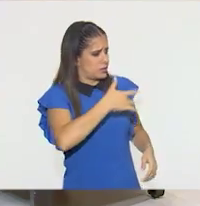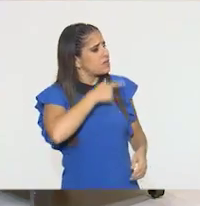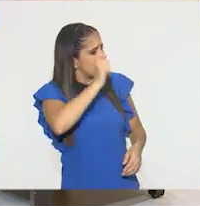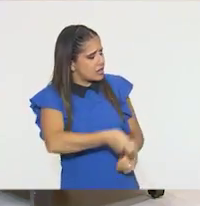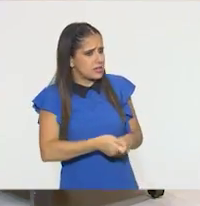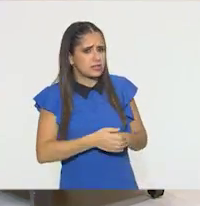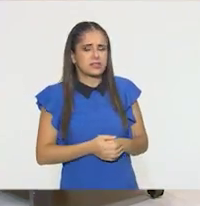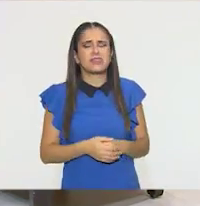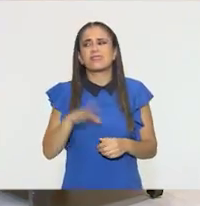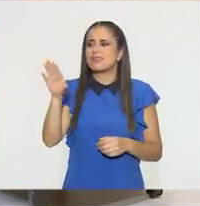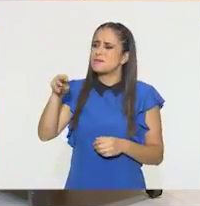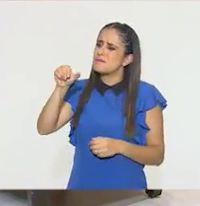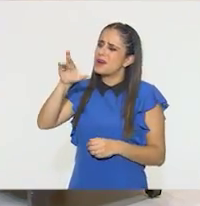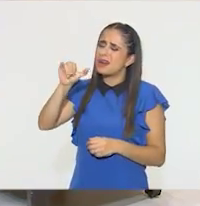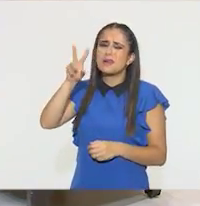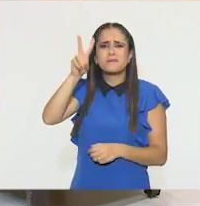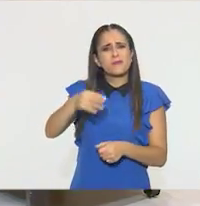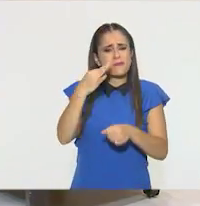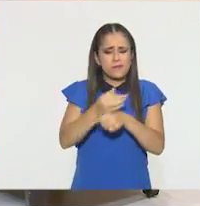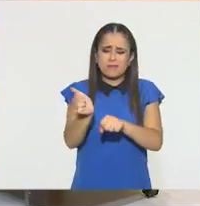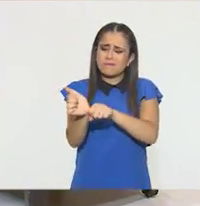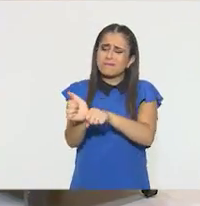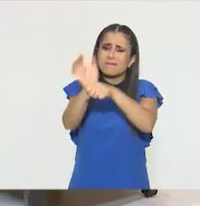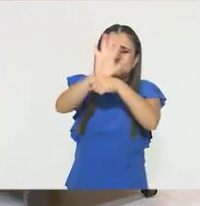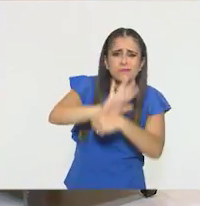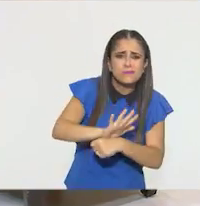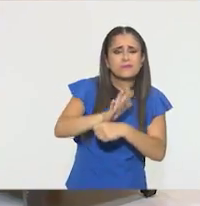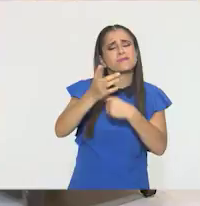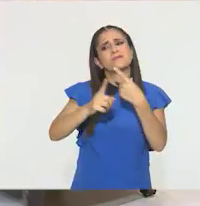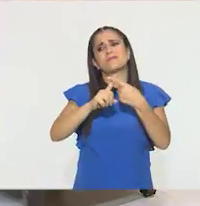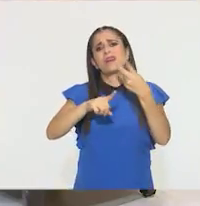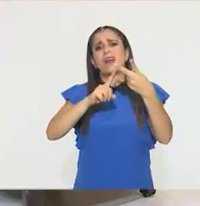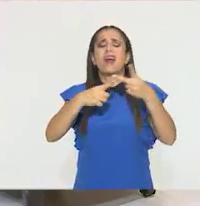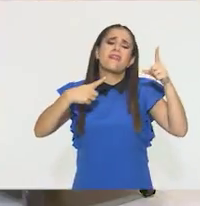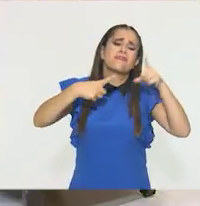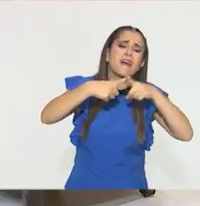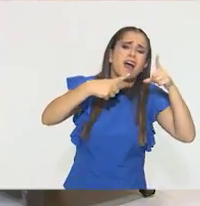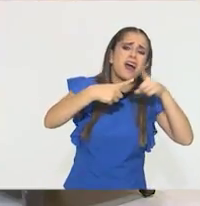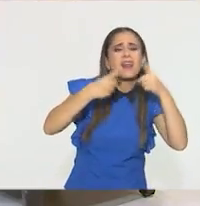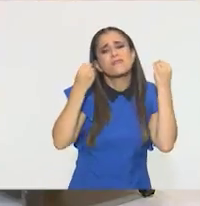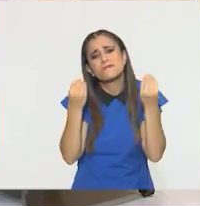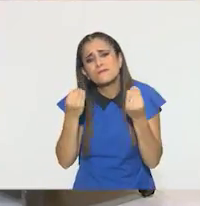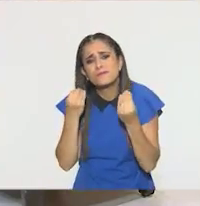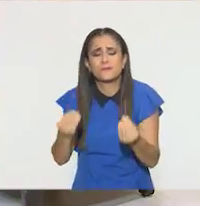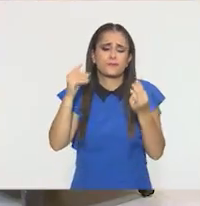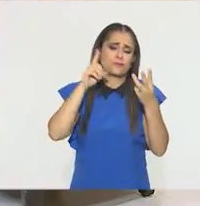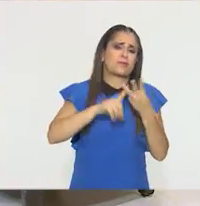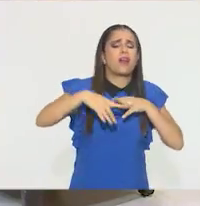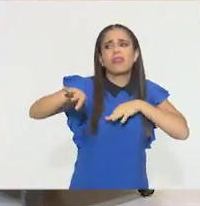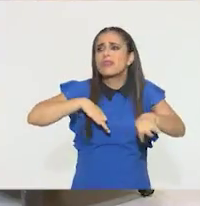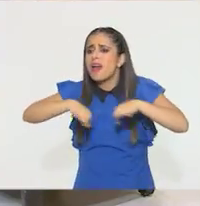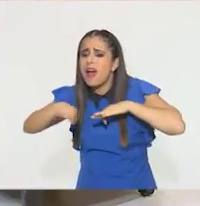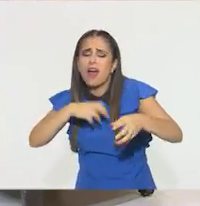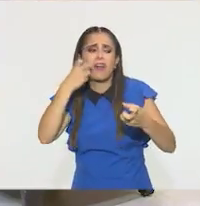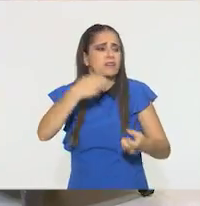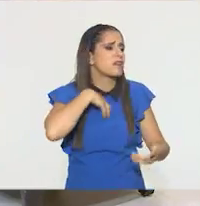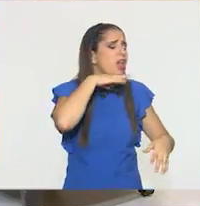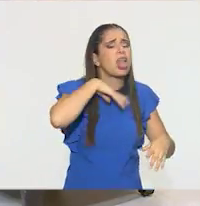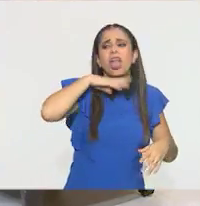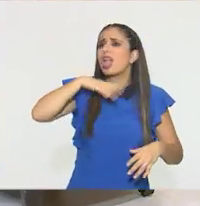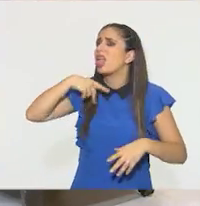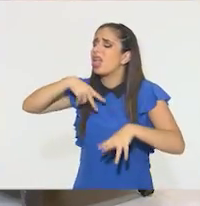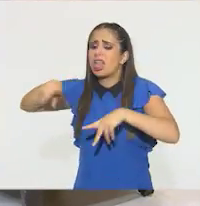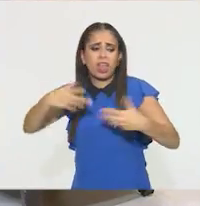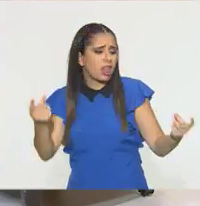María, es que con esto que está pasando el coronavirus, luego tengo muchas tareas que hacer, el trabajo, ando distraído. La verdad es que